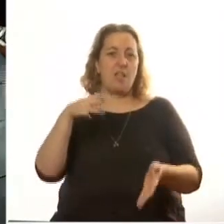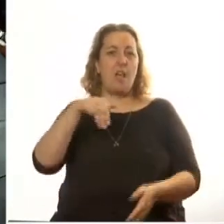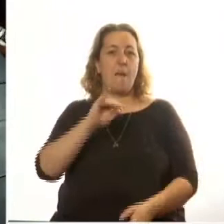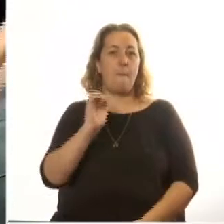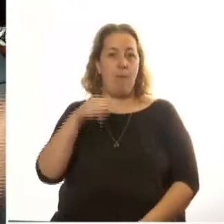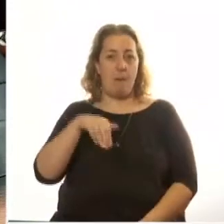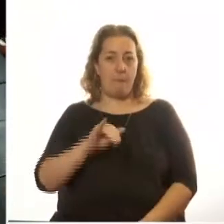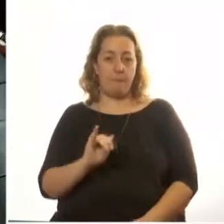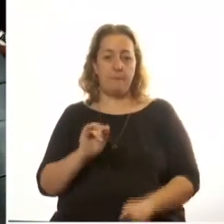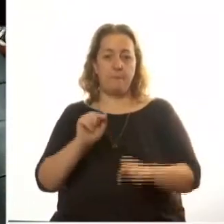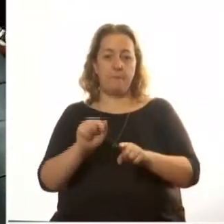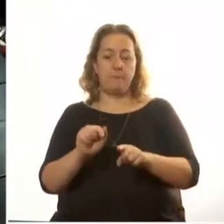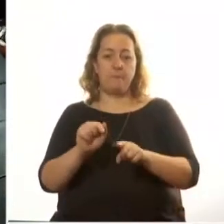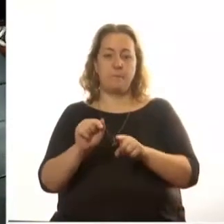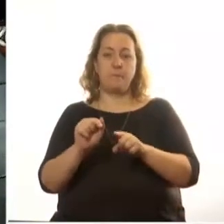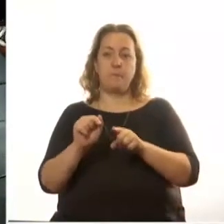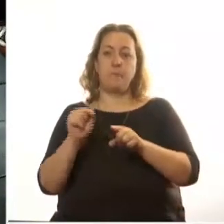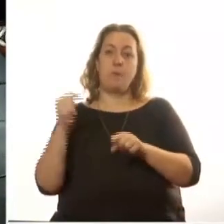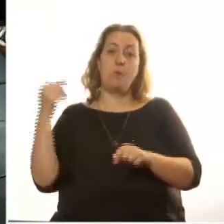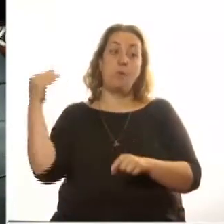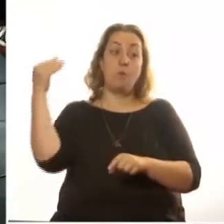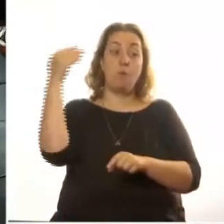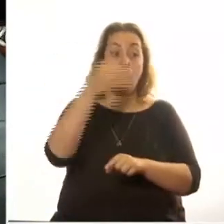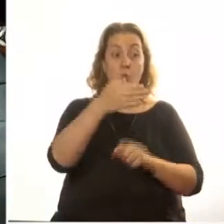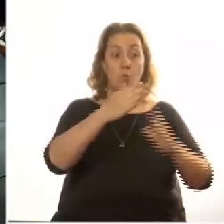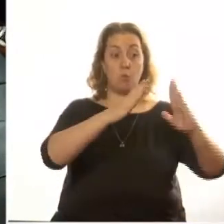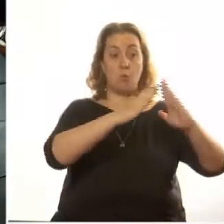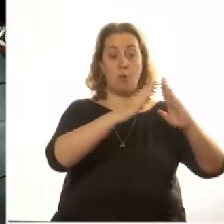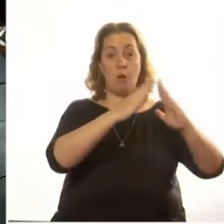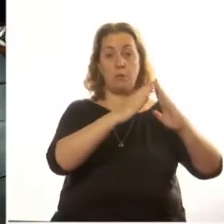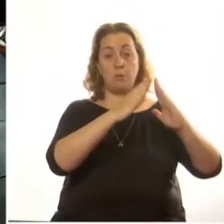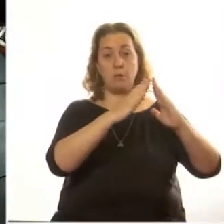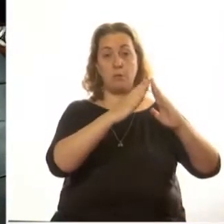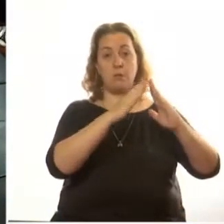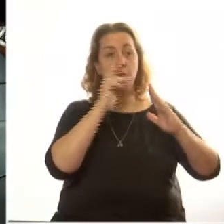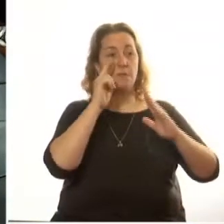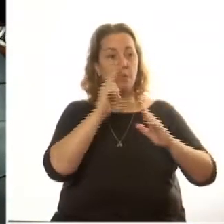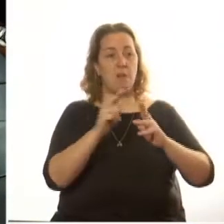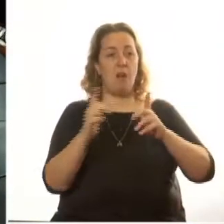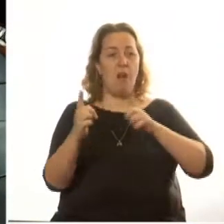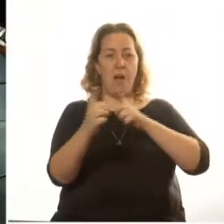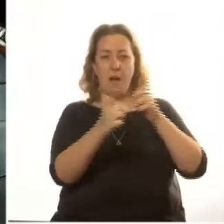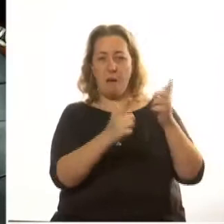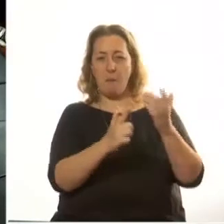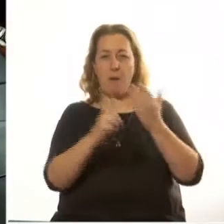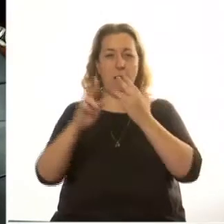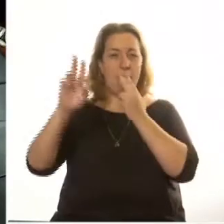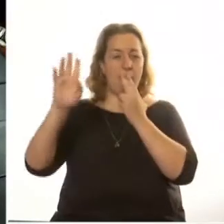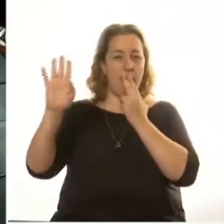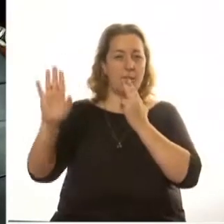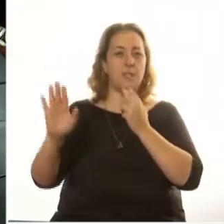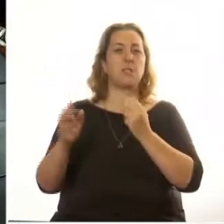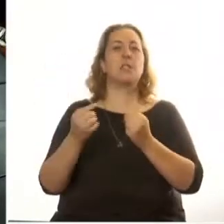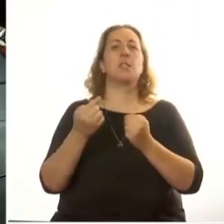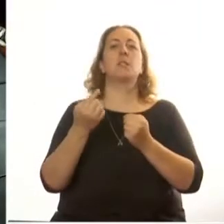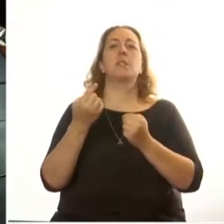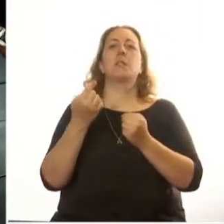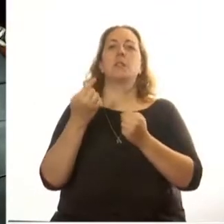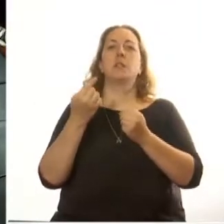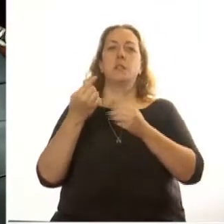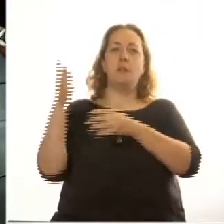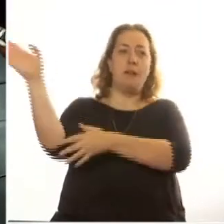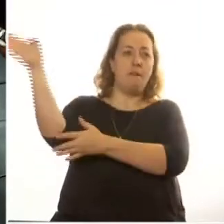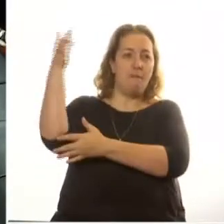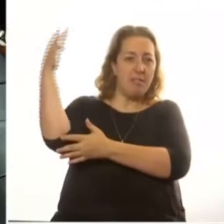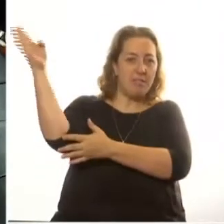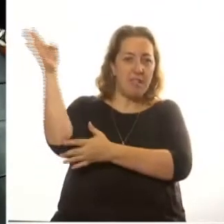cuando allanaron su casa, se encontraron armas con emblemas nazis, una bandera gigante con el logo